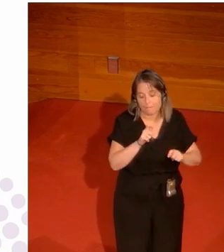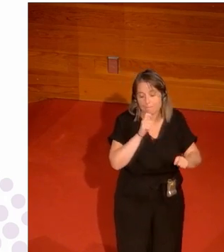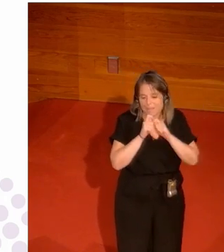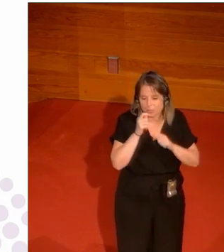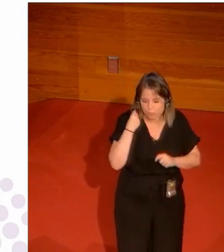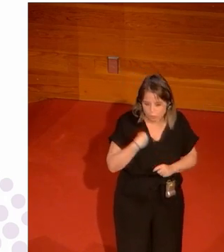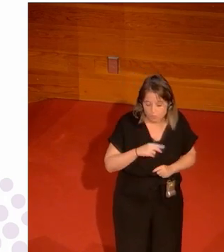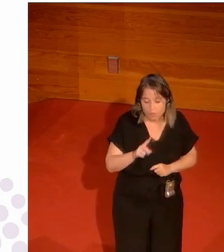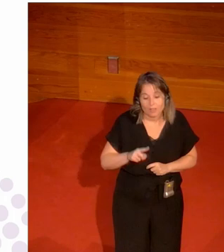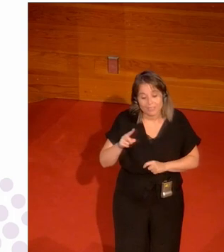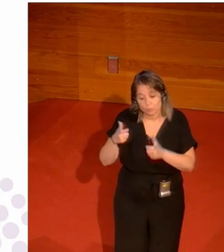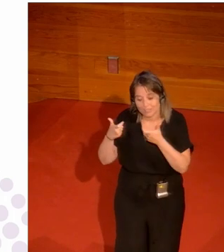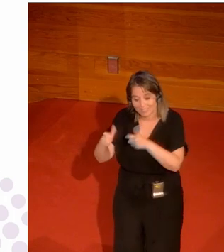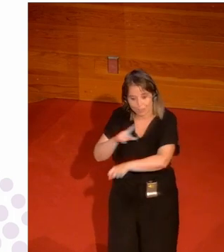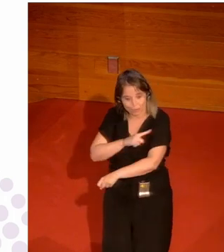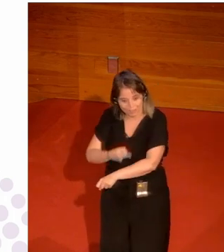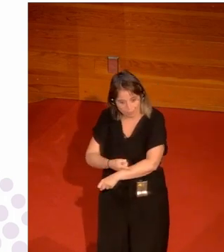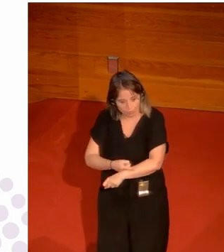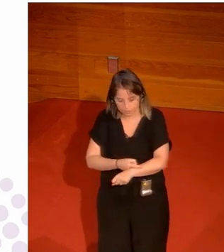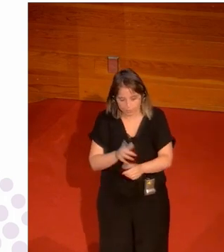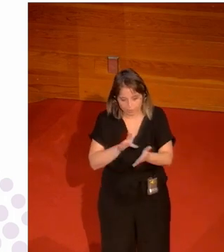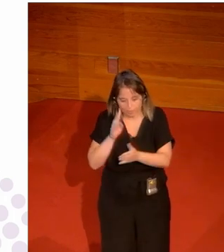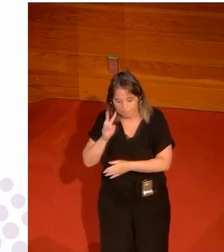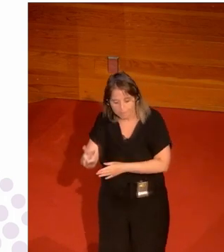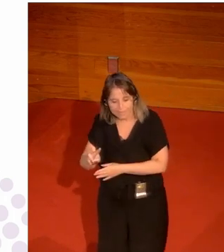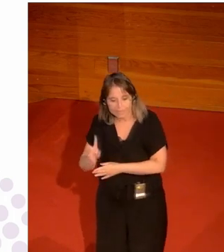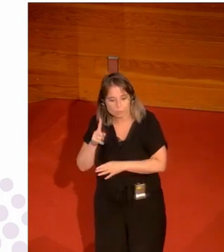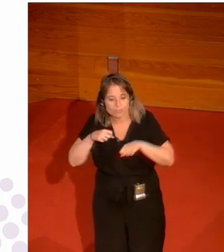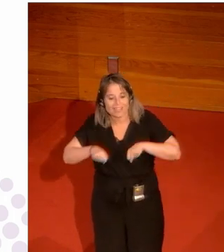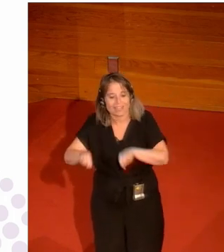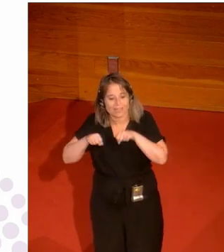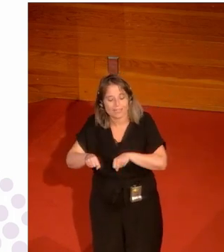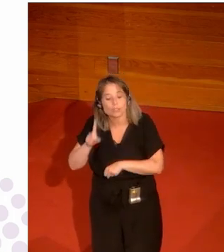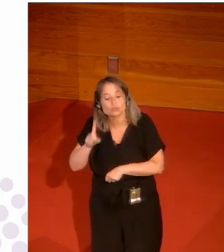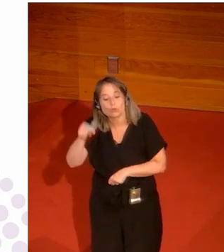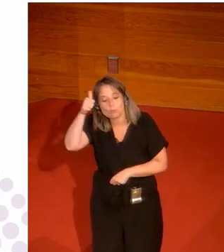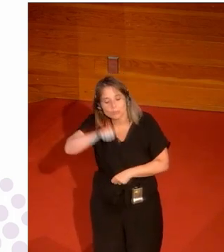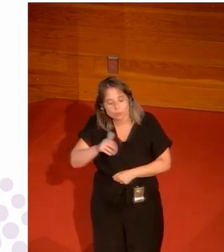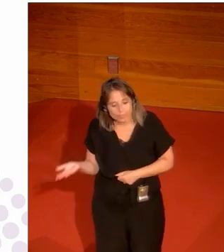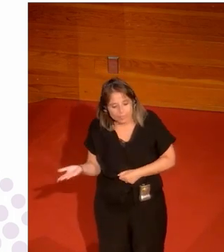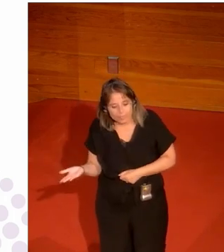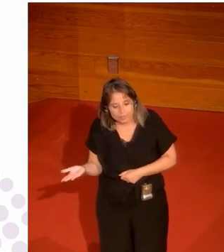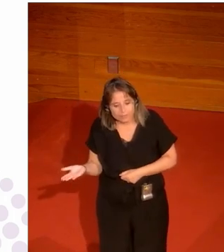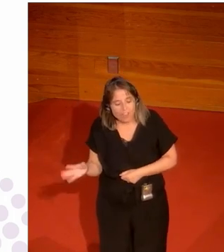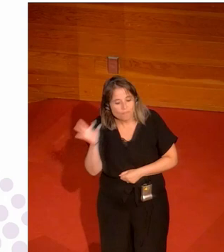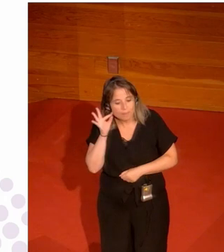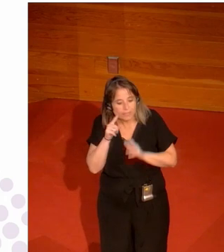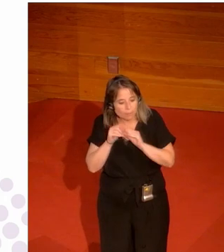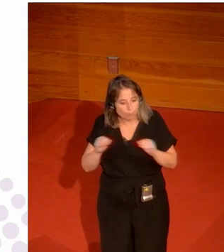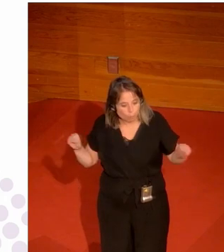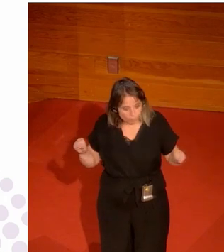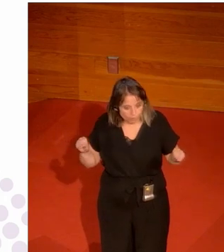tú te ibas luego a la sección de deportes y veías la clasificación de las regatas solo masculina la femenina no estaba